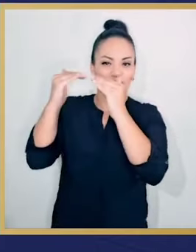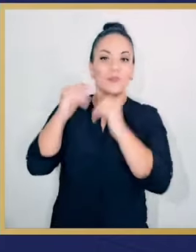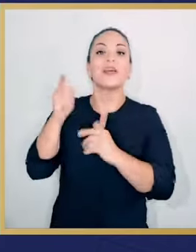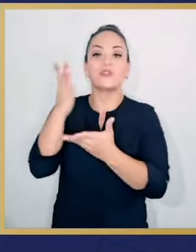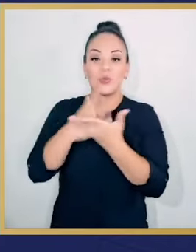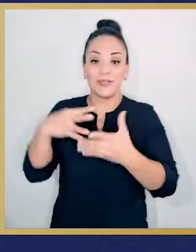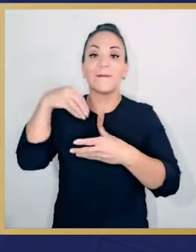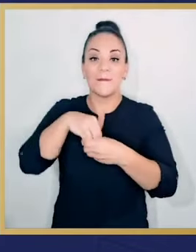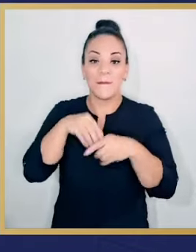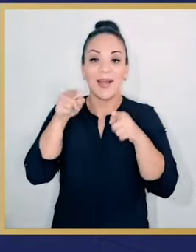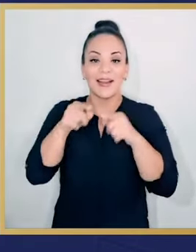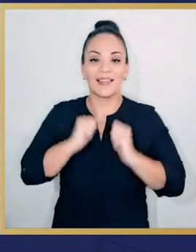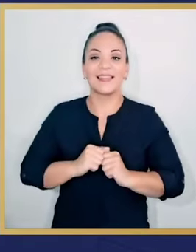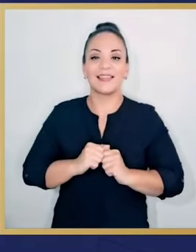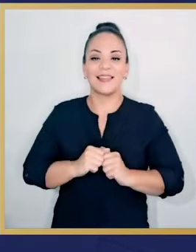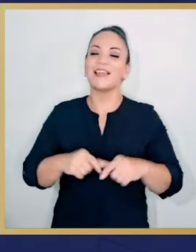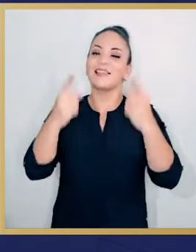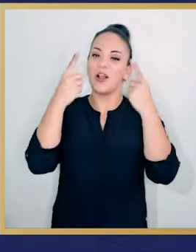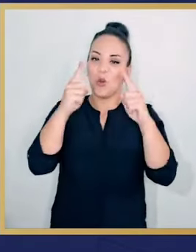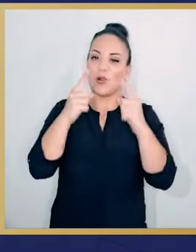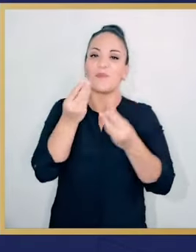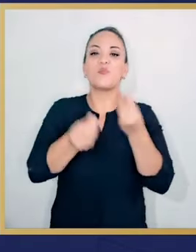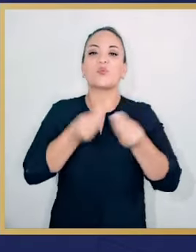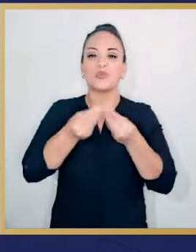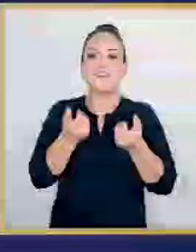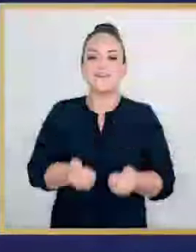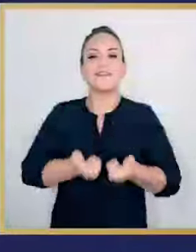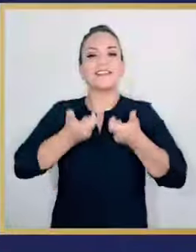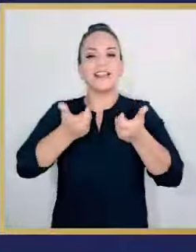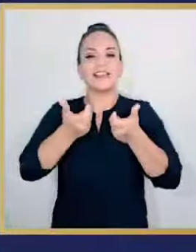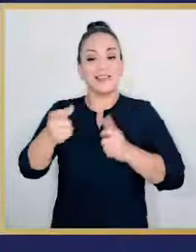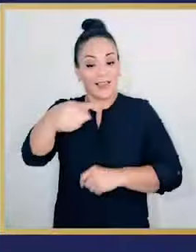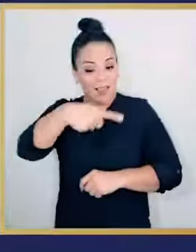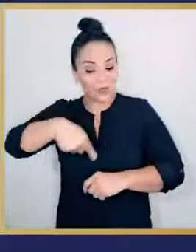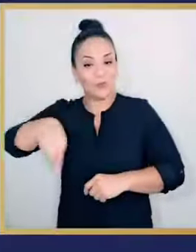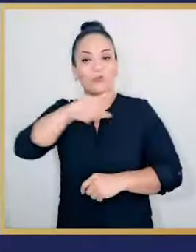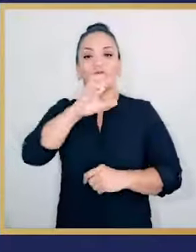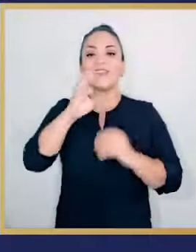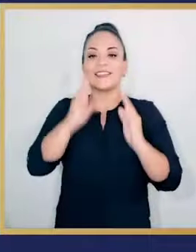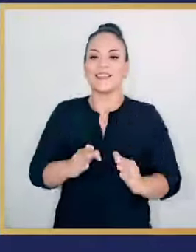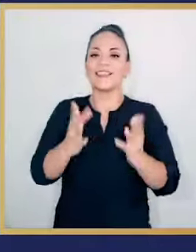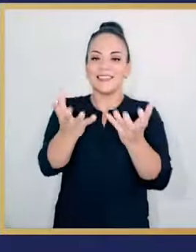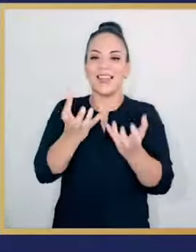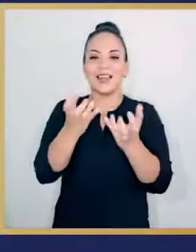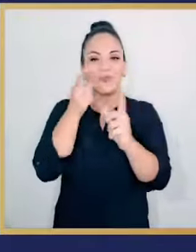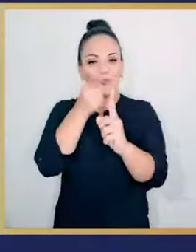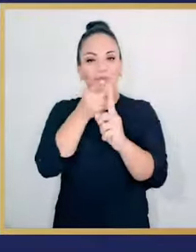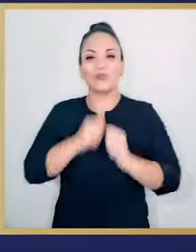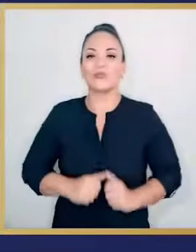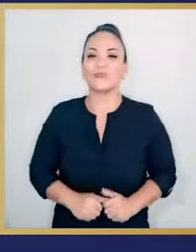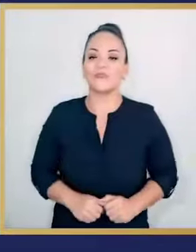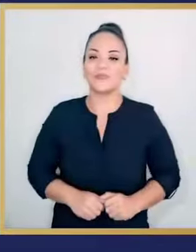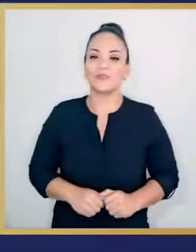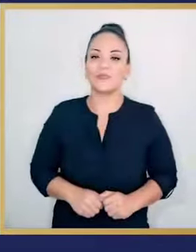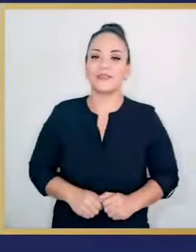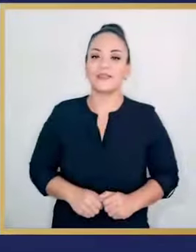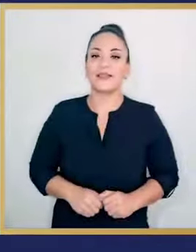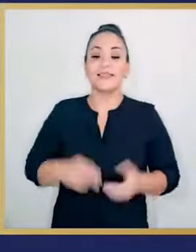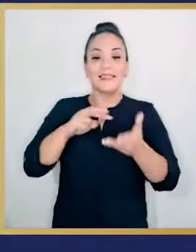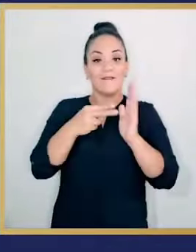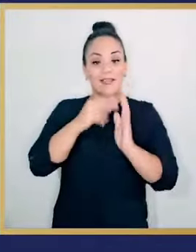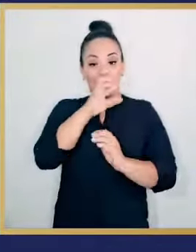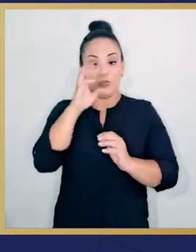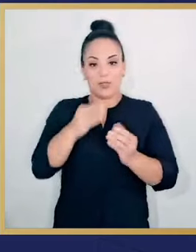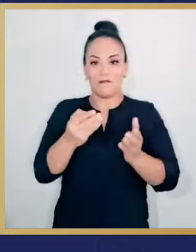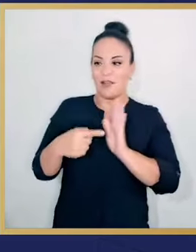poderosos son parte de esa generación de riqueza a la que aspiramos todos los costarricenses.